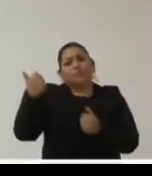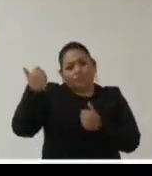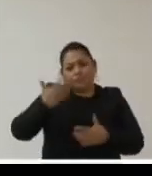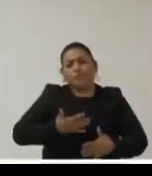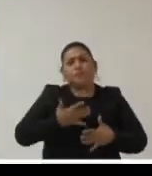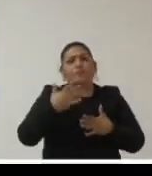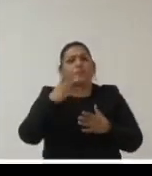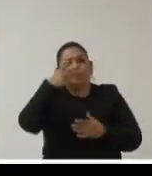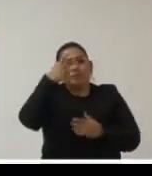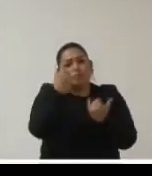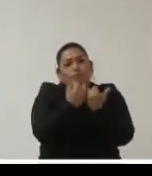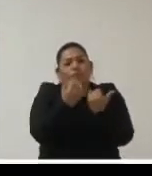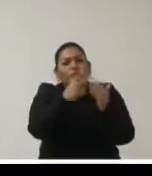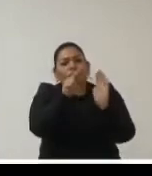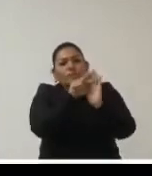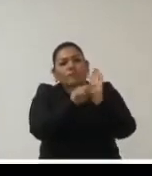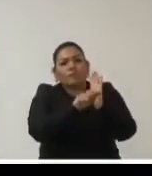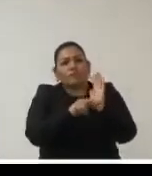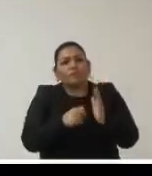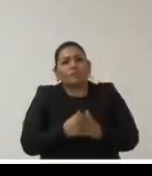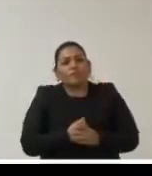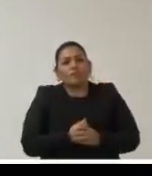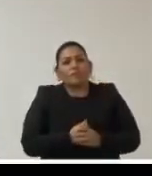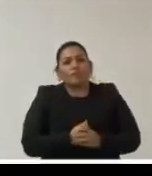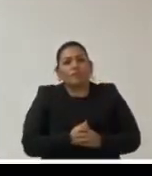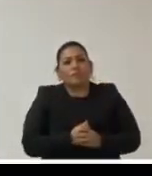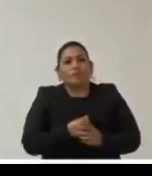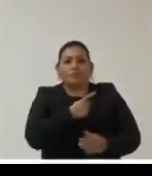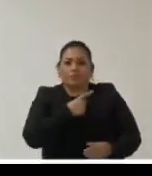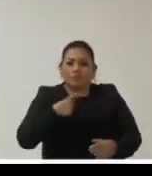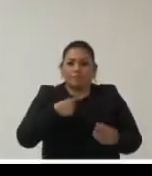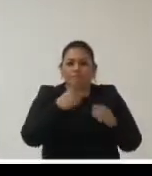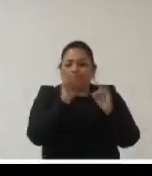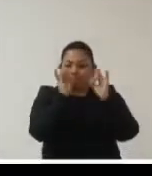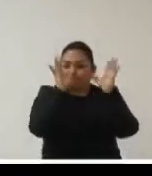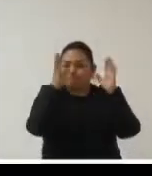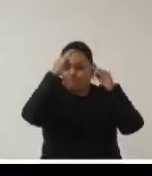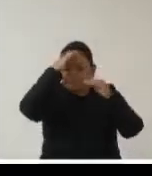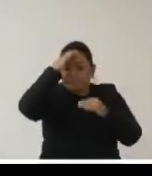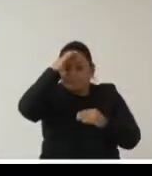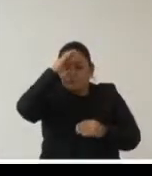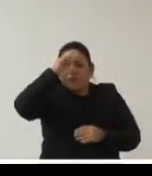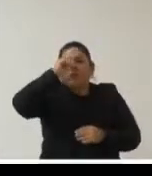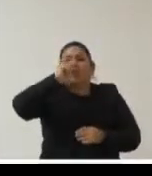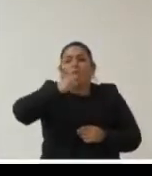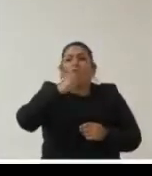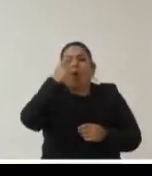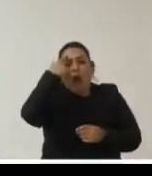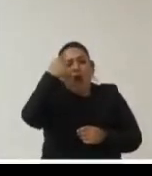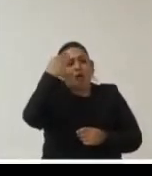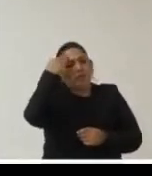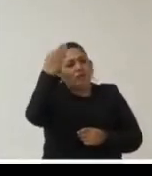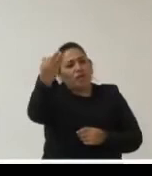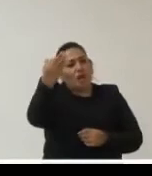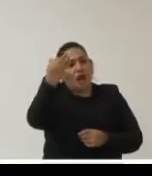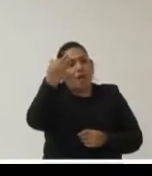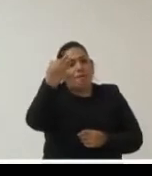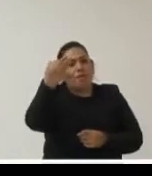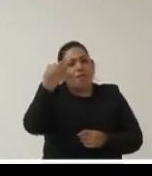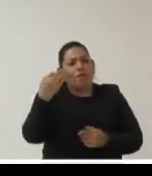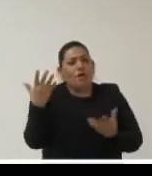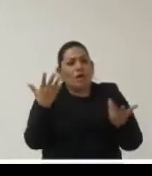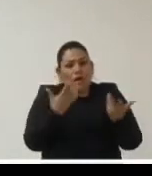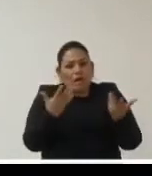como las reglas que se deben de quedar claras cuál es el periodo o las condiciones que vamos a